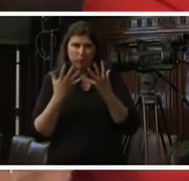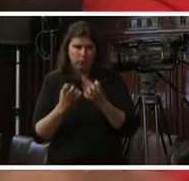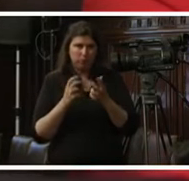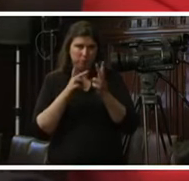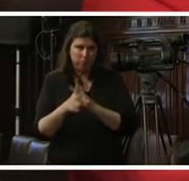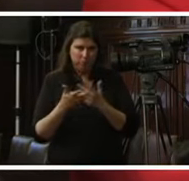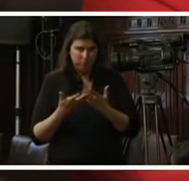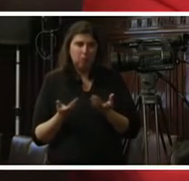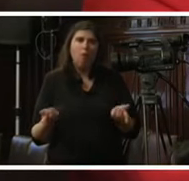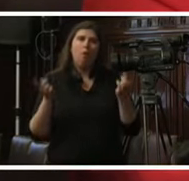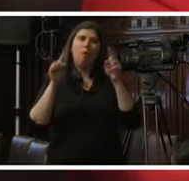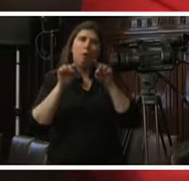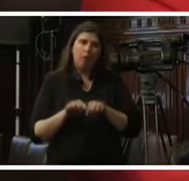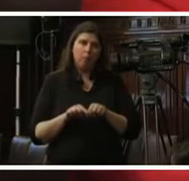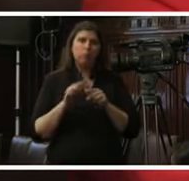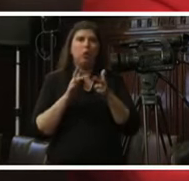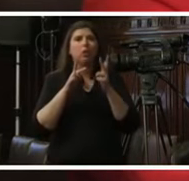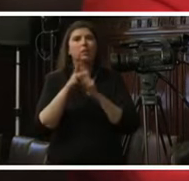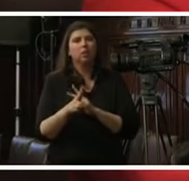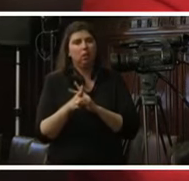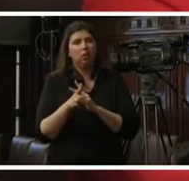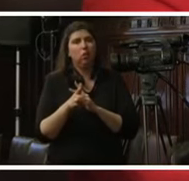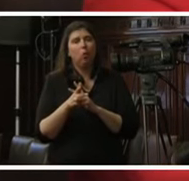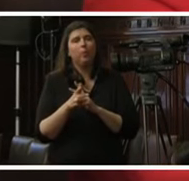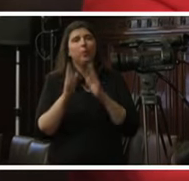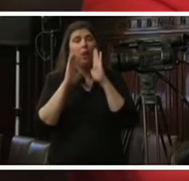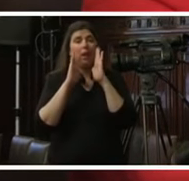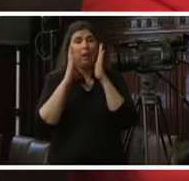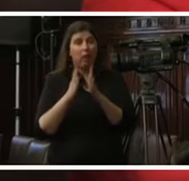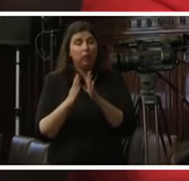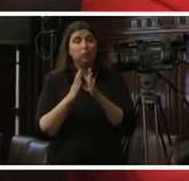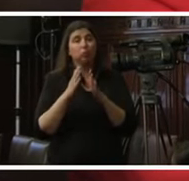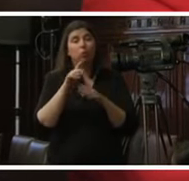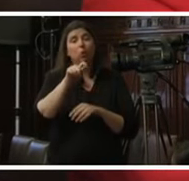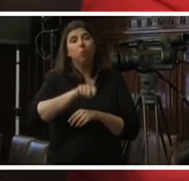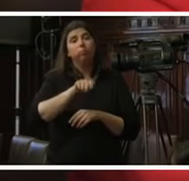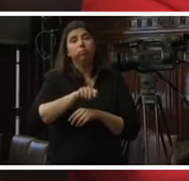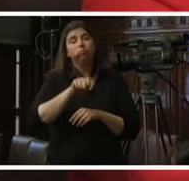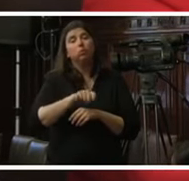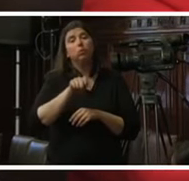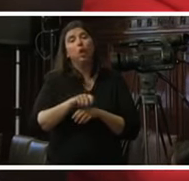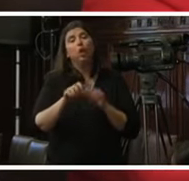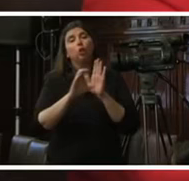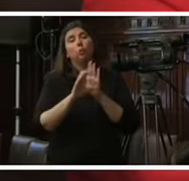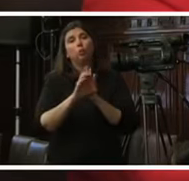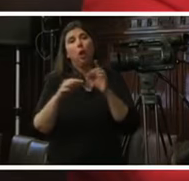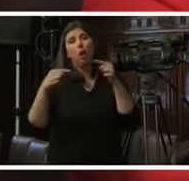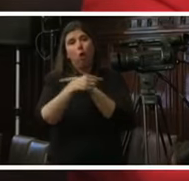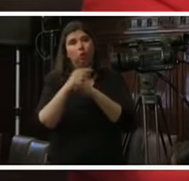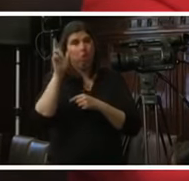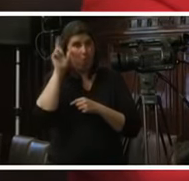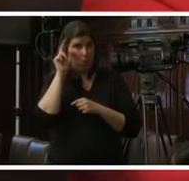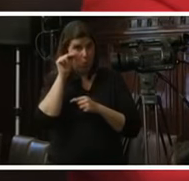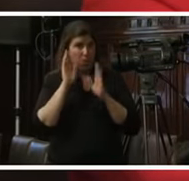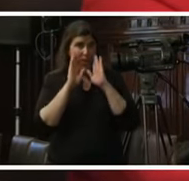volvamos a lo que se ha dicho en este caso en el caso de magistrados del tribunal constitucional contra Perú en el